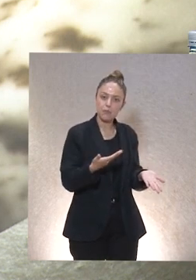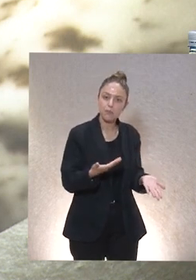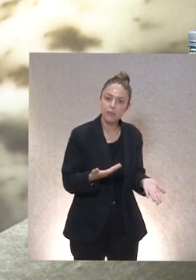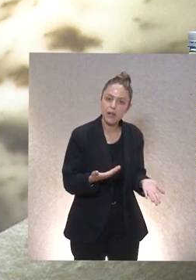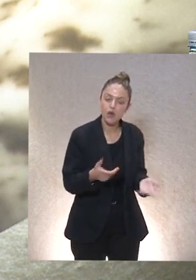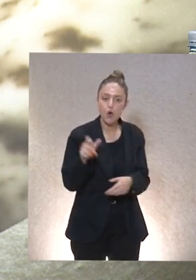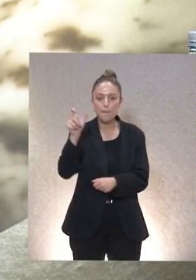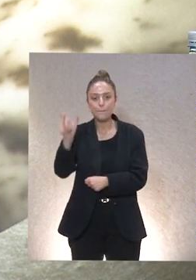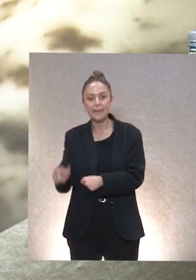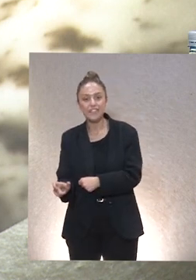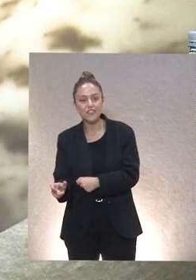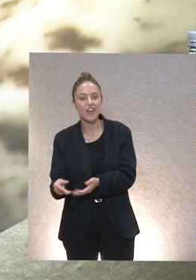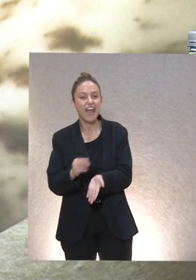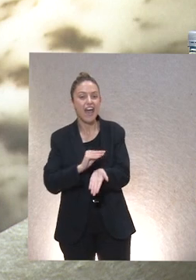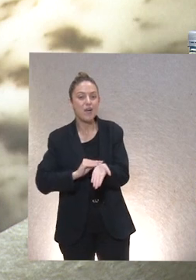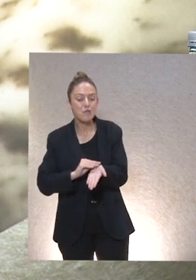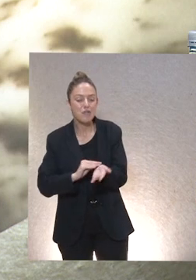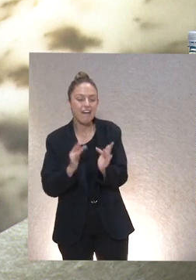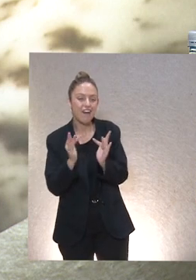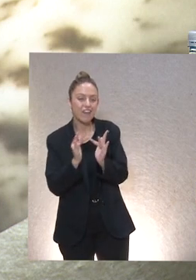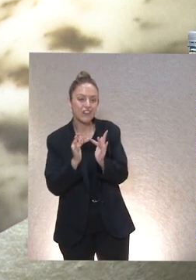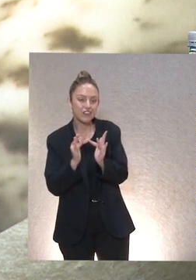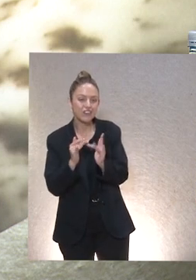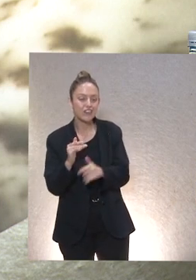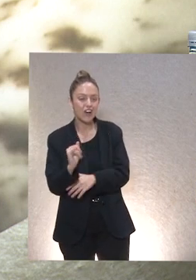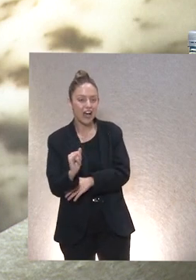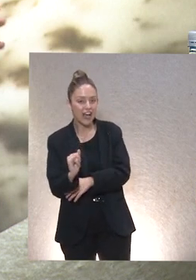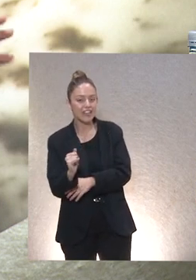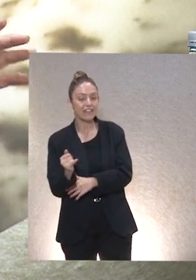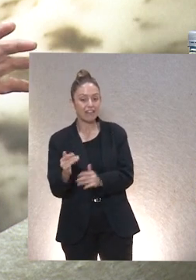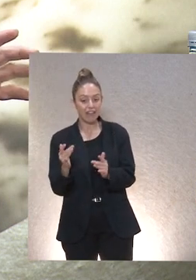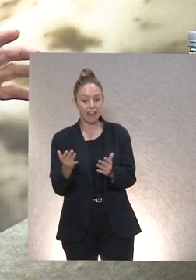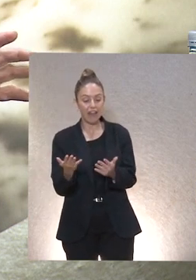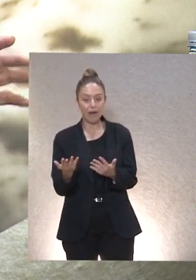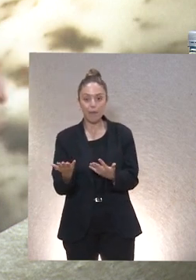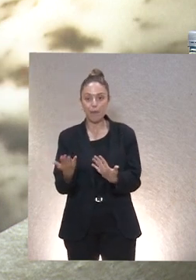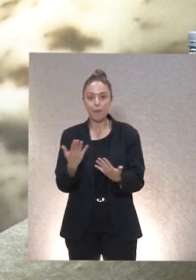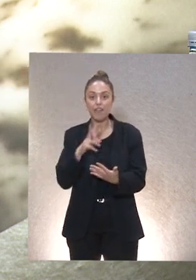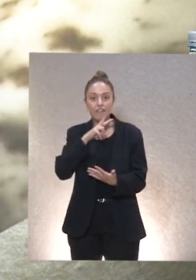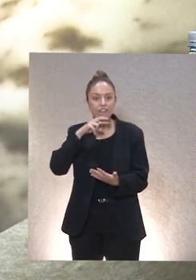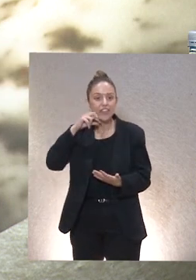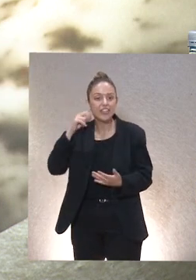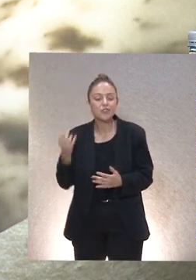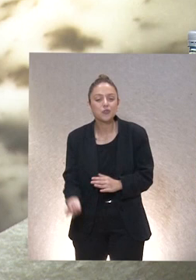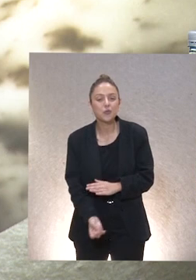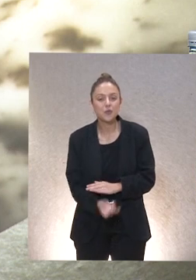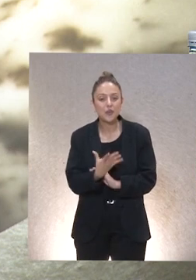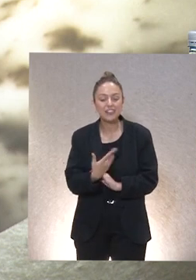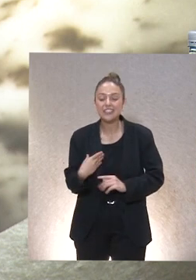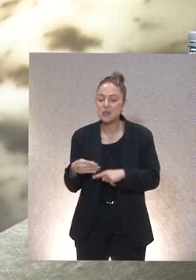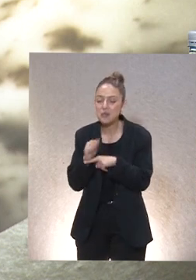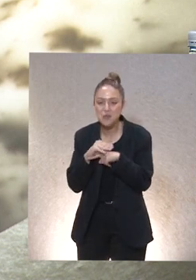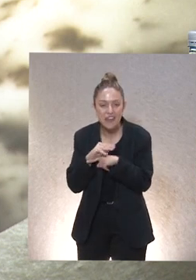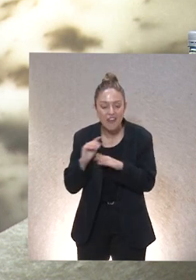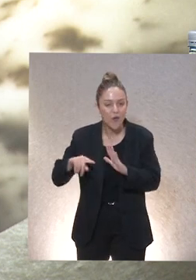cuida una persona que tiene una relación contigo y en la relación aparecen las virtudes es que es un cuidado total de la